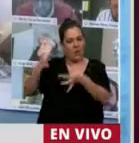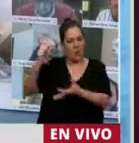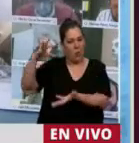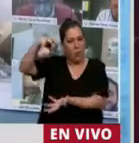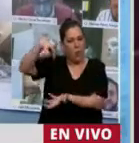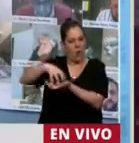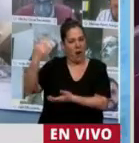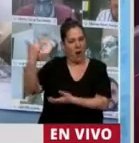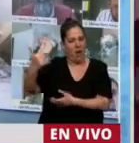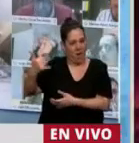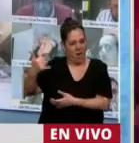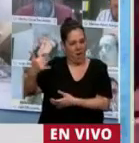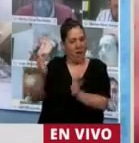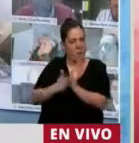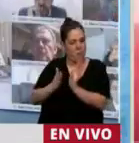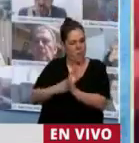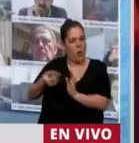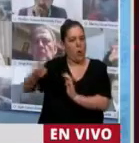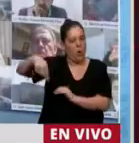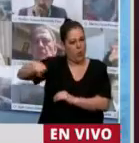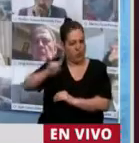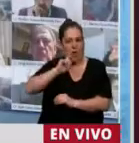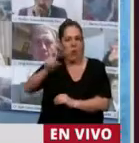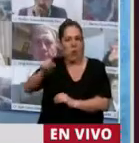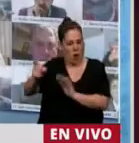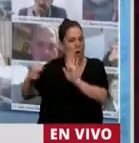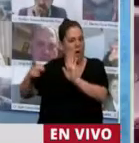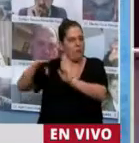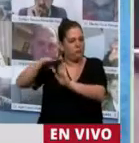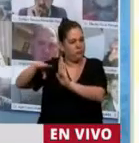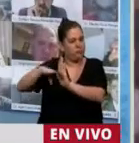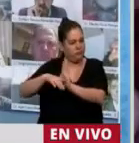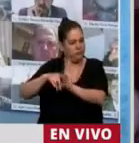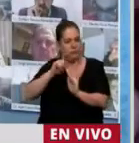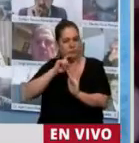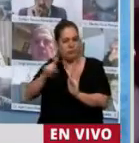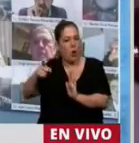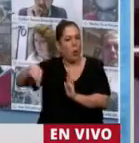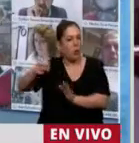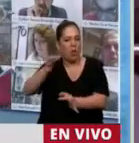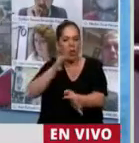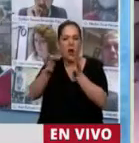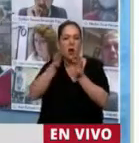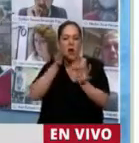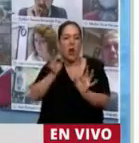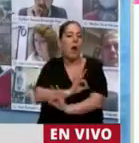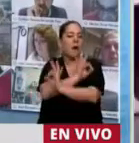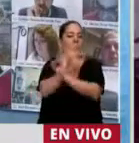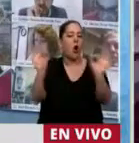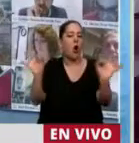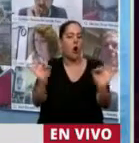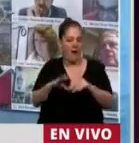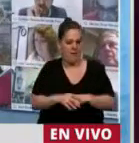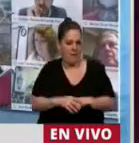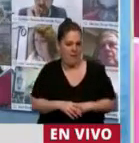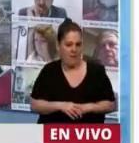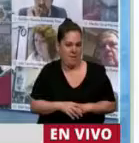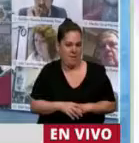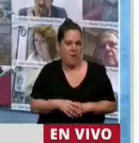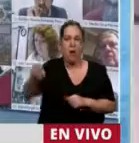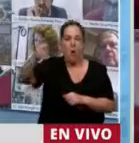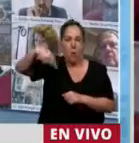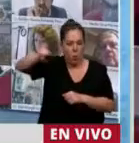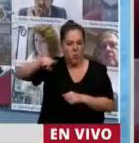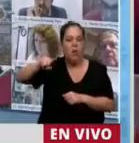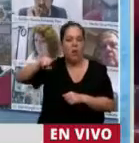que vimos, tenían una delicosidad que indudablemente inducida, creada, y tiene que